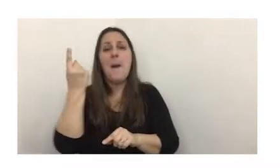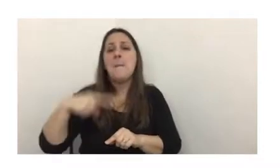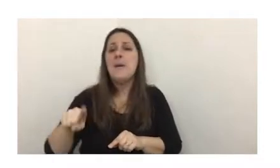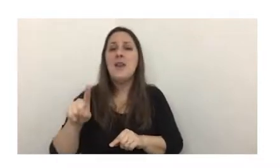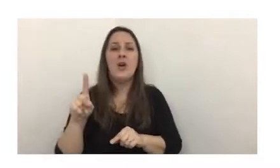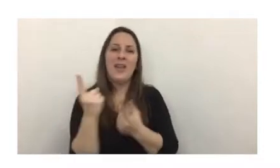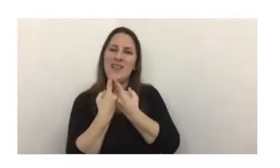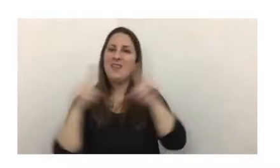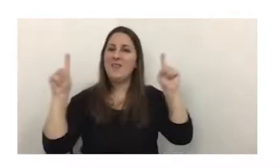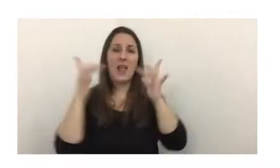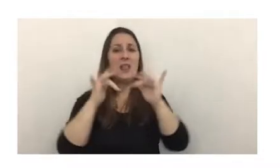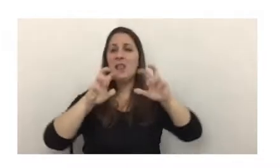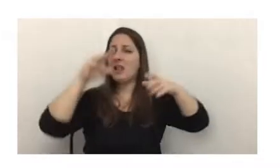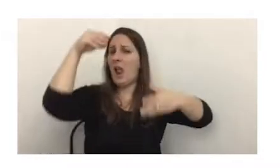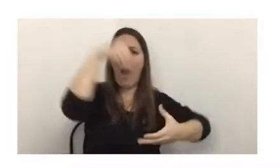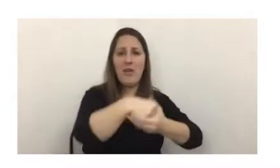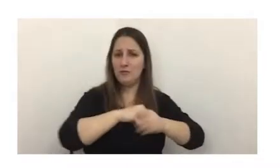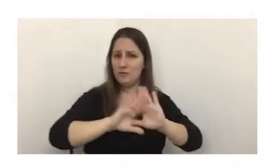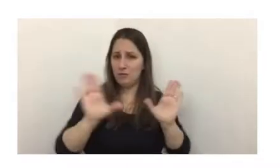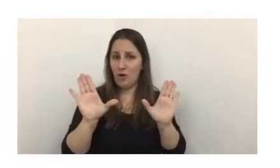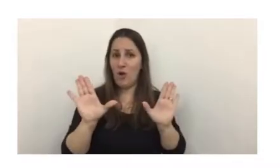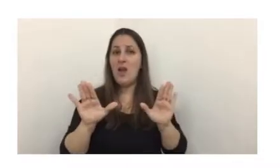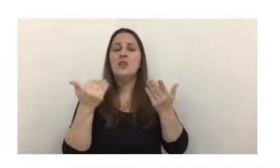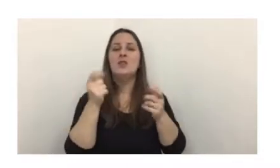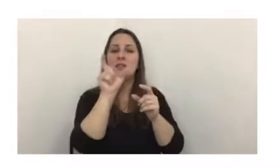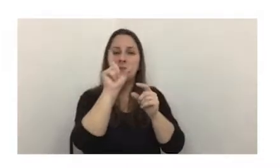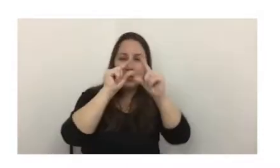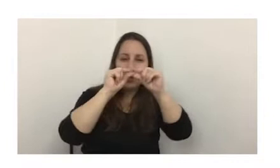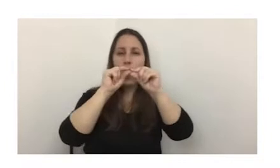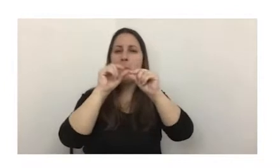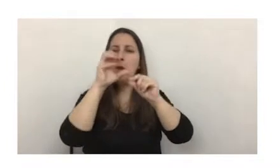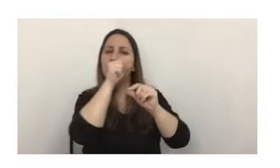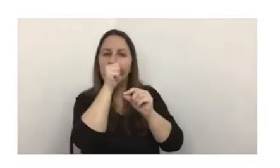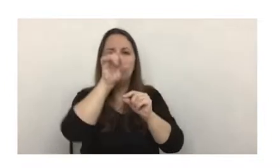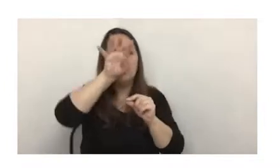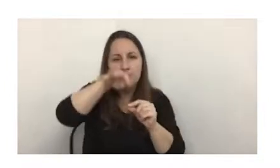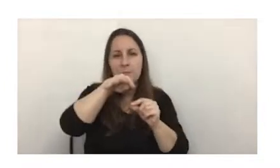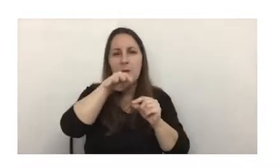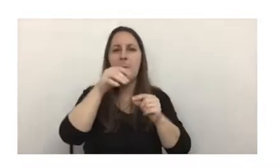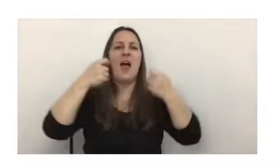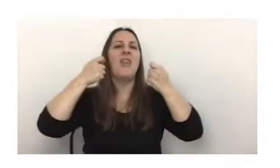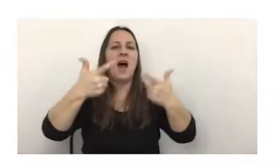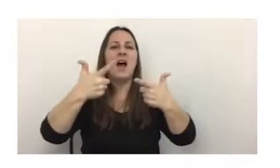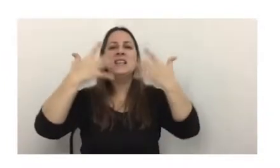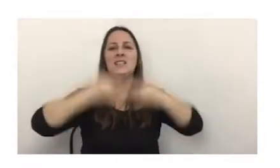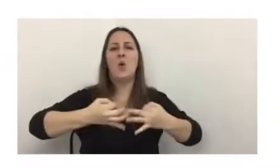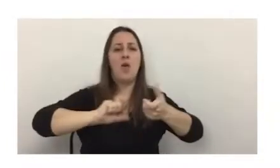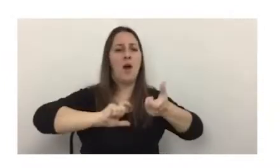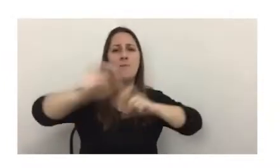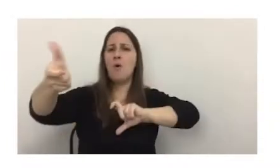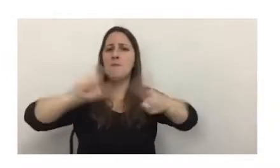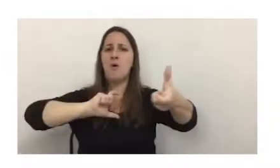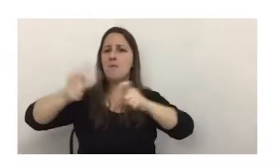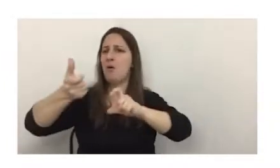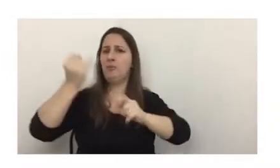totalmente digital y que utiliza la criptografía para asegurar las transacciones, controlar la